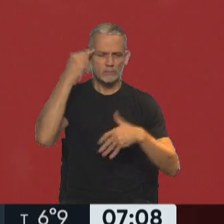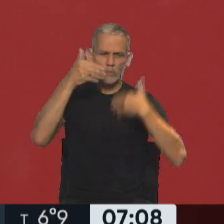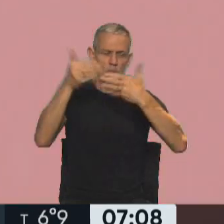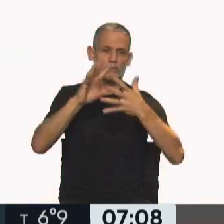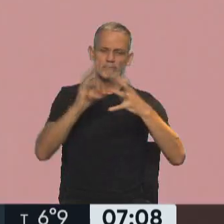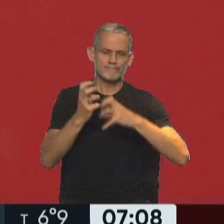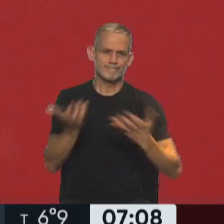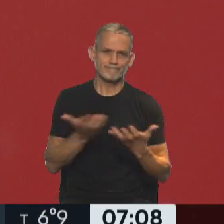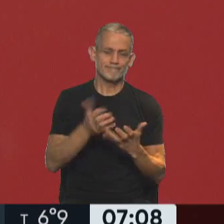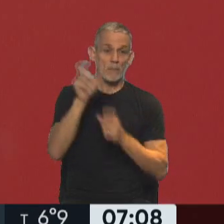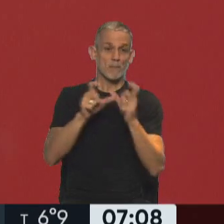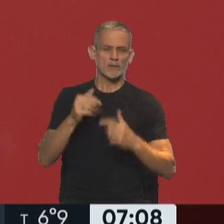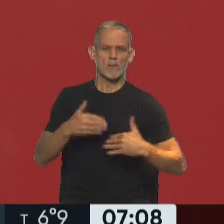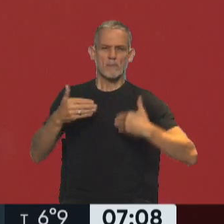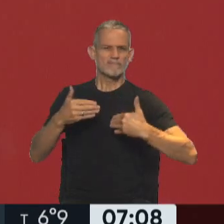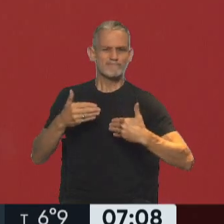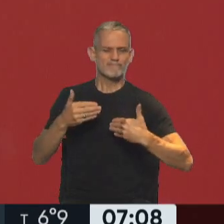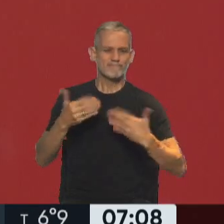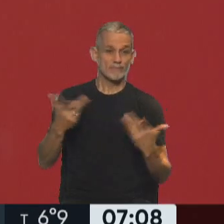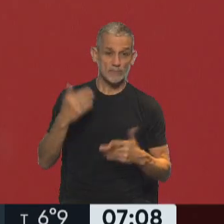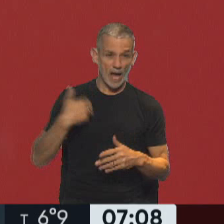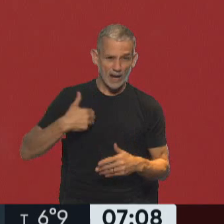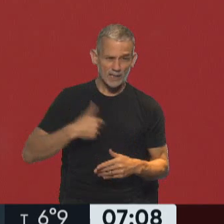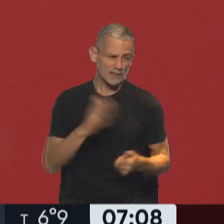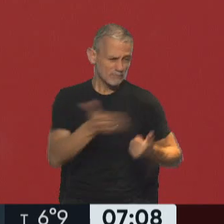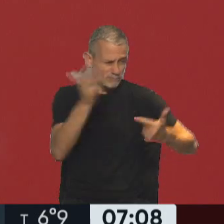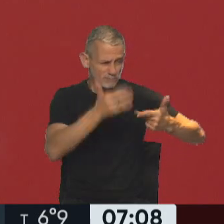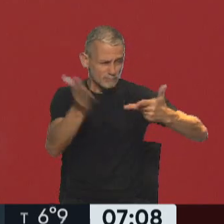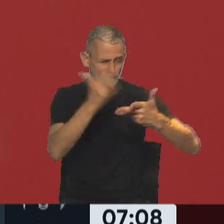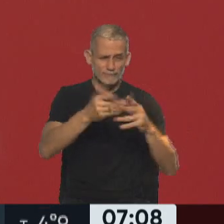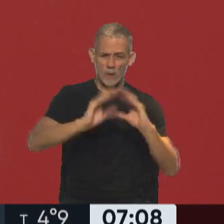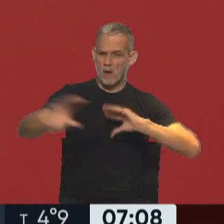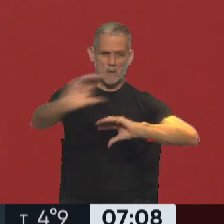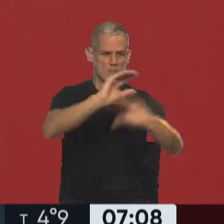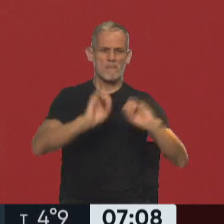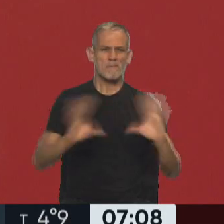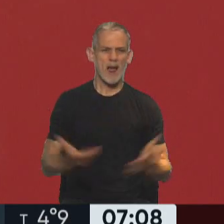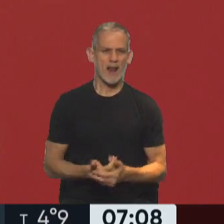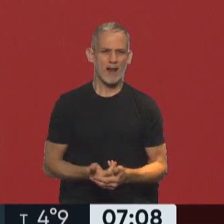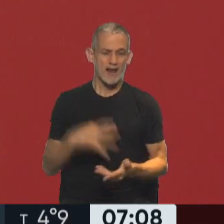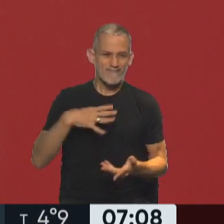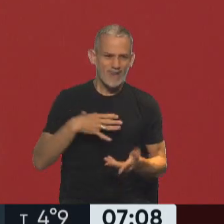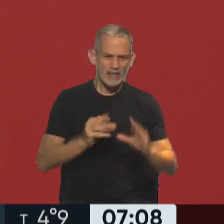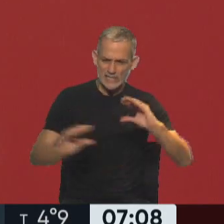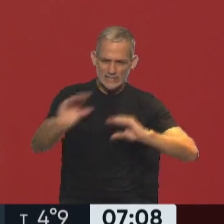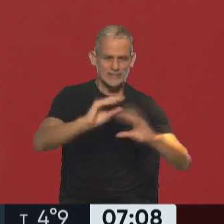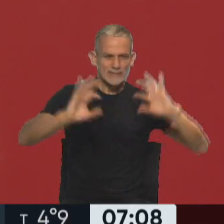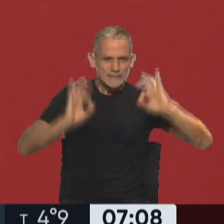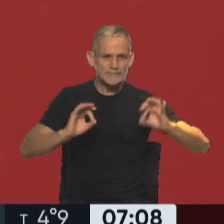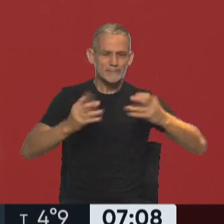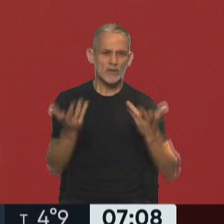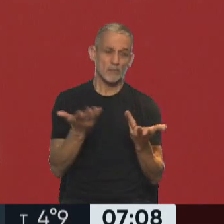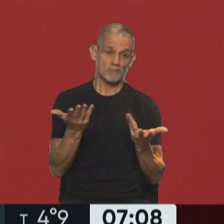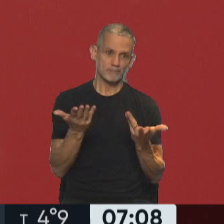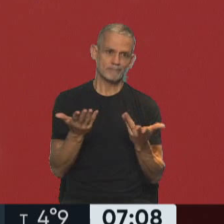como persona. Todavía nuestro país, que produce tanta riqueza, la estamos distribuyendo muy mal. Necesitamos seguir teniendo políticas y